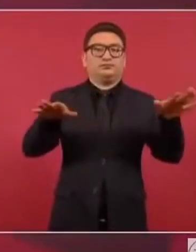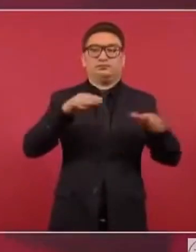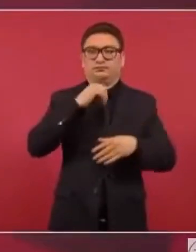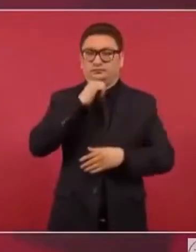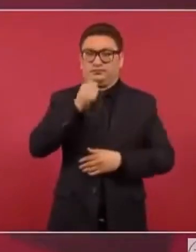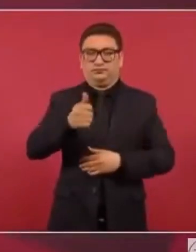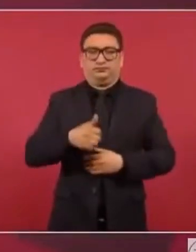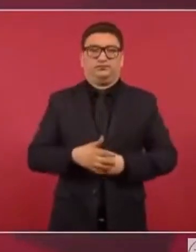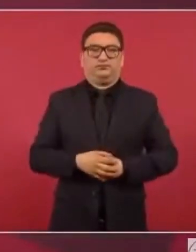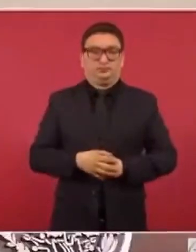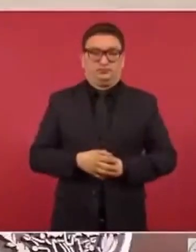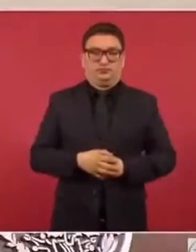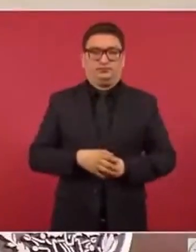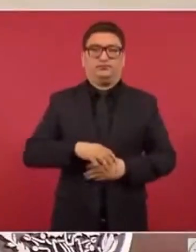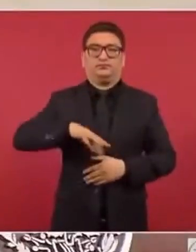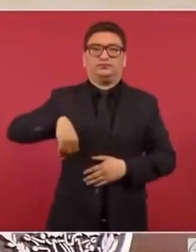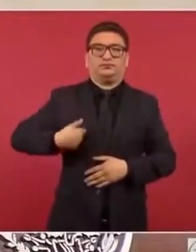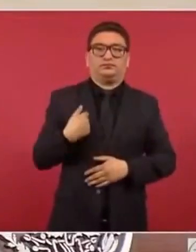la enlató.